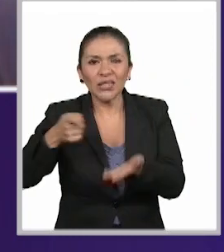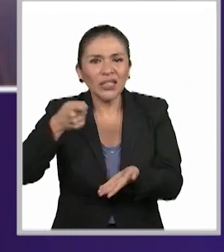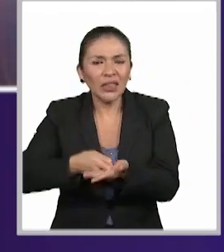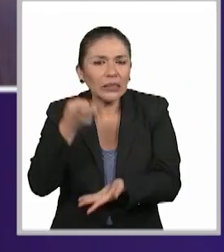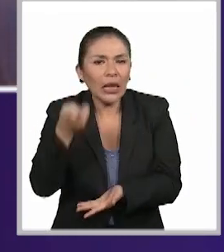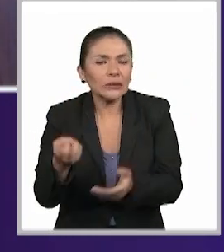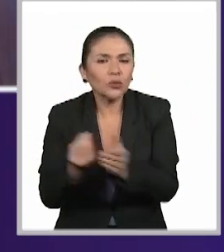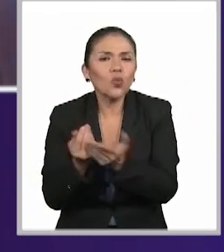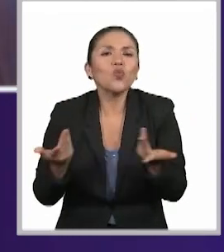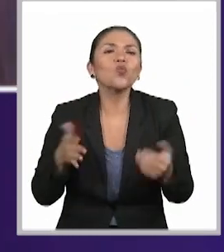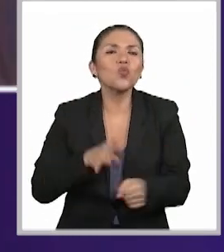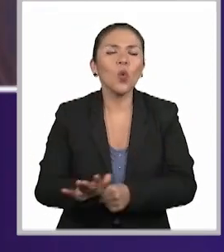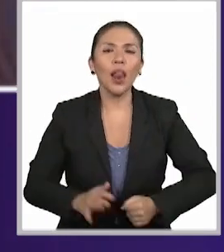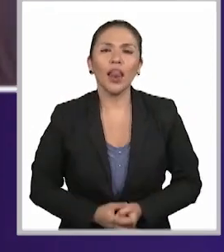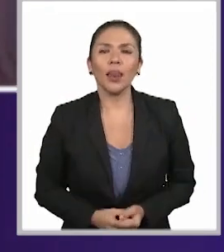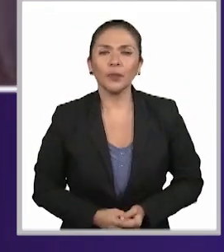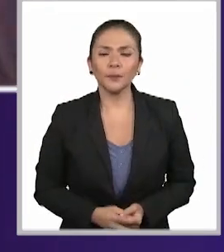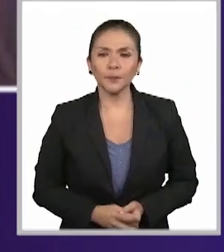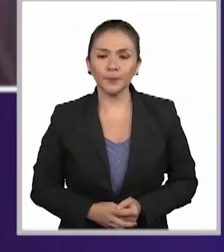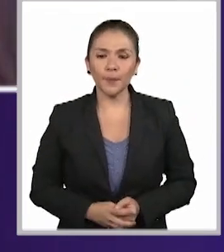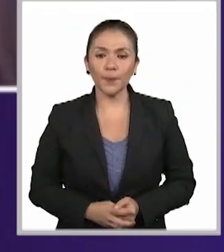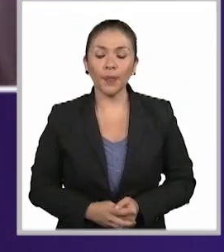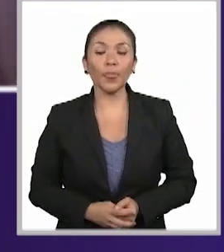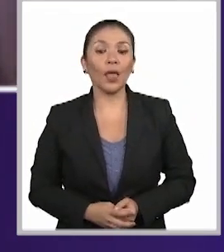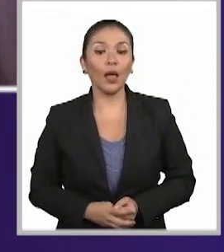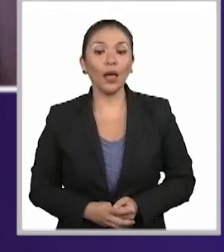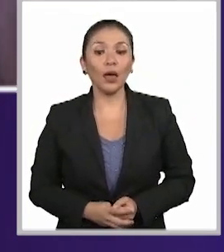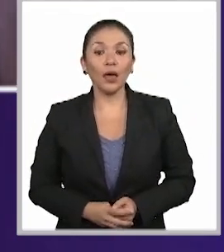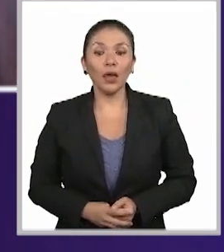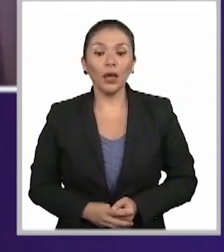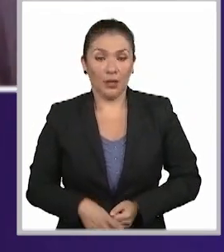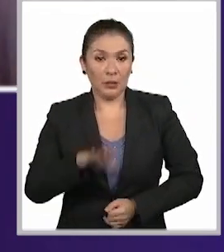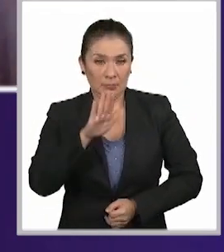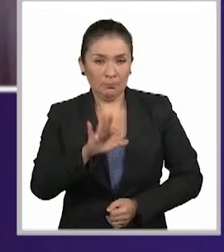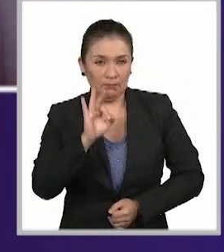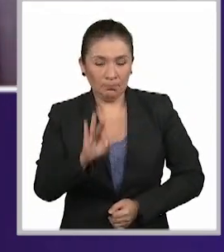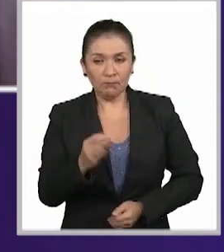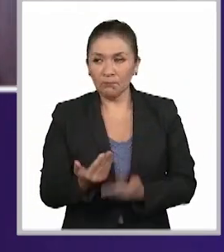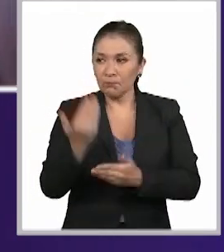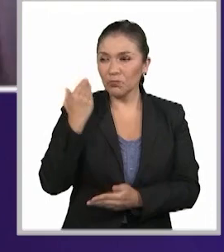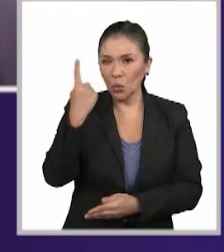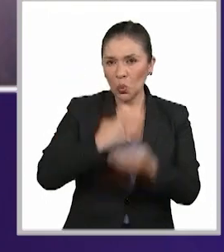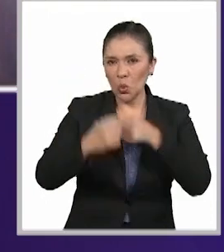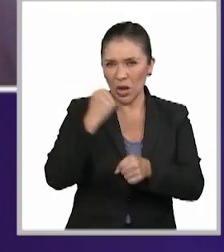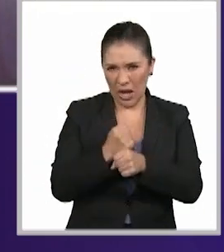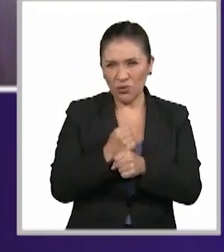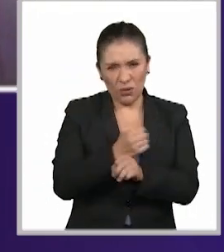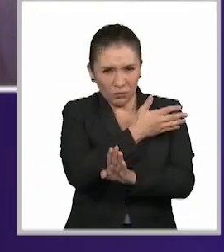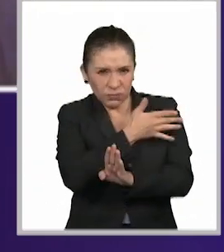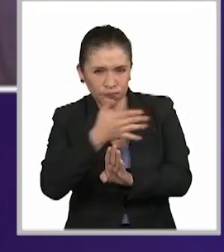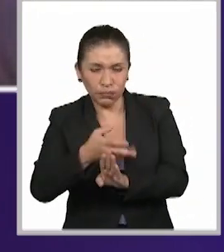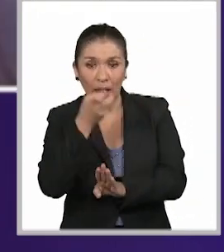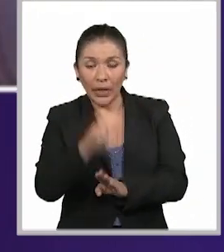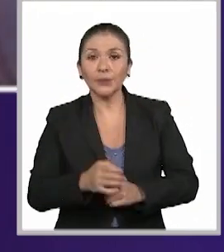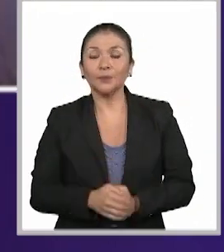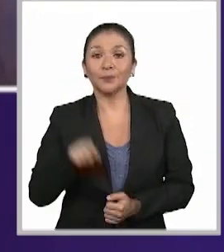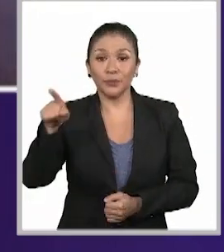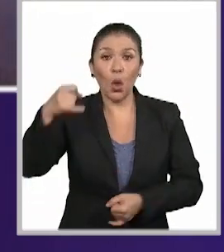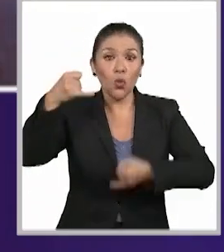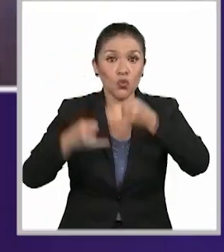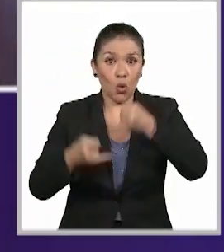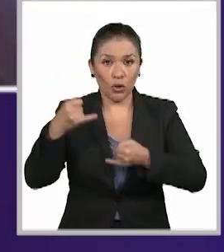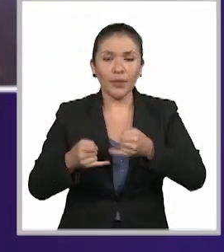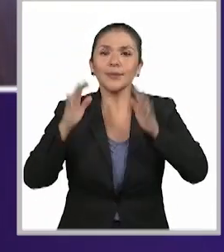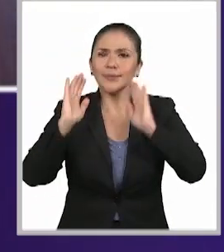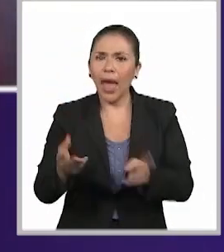de este tipo de sentencias? Pues mira, justo el año pasado y a principios de este año, en